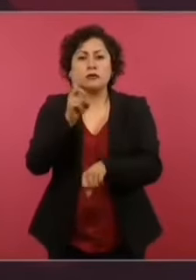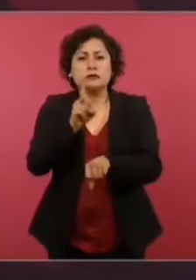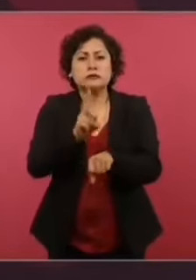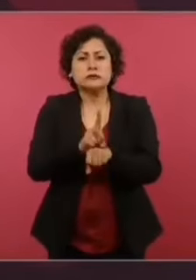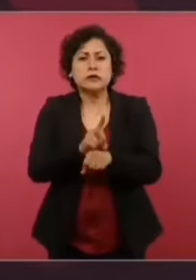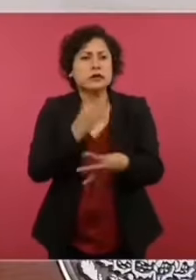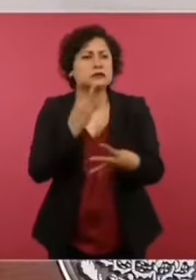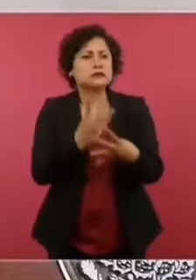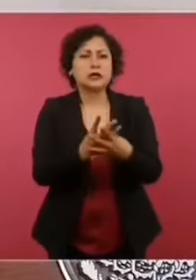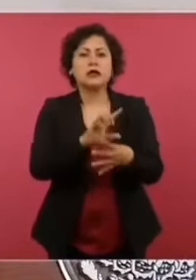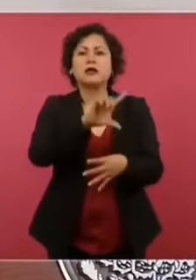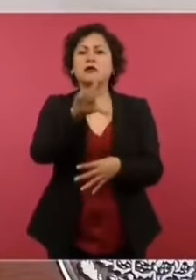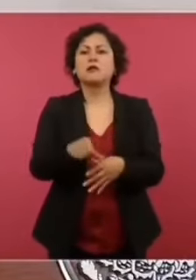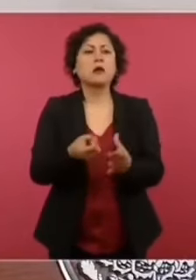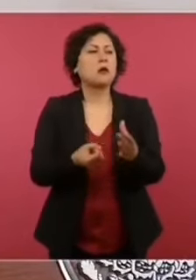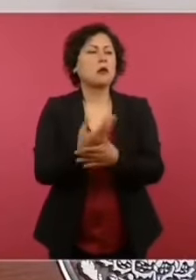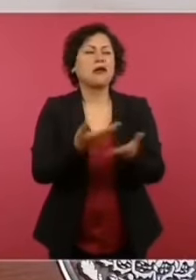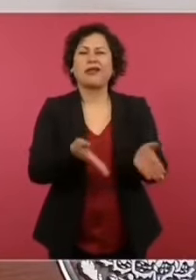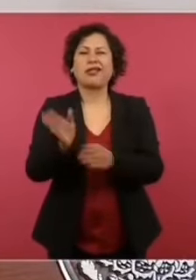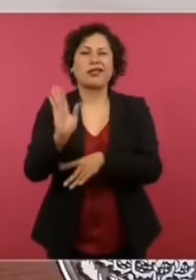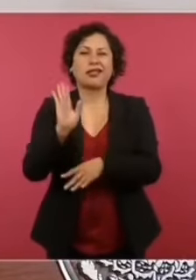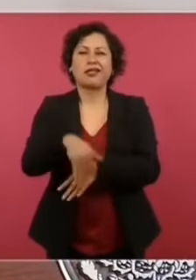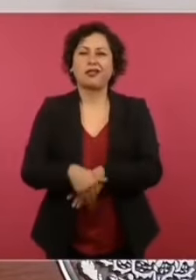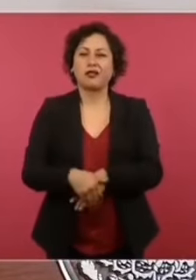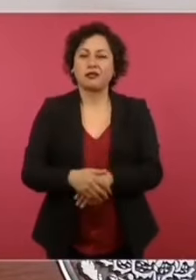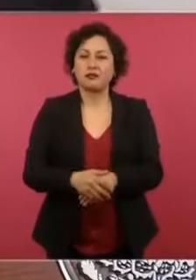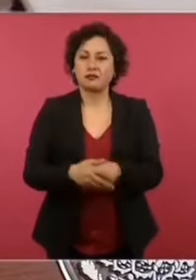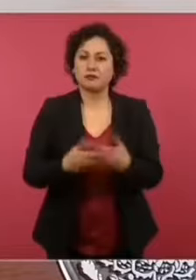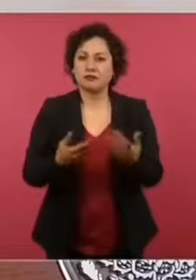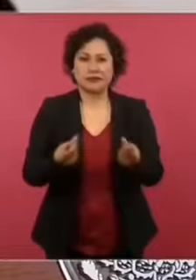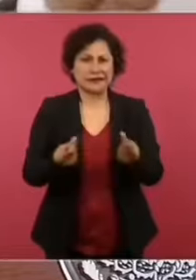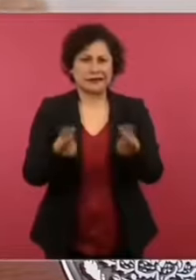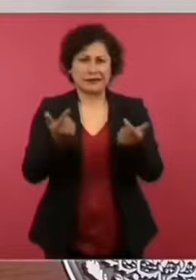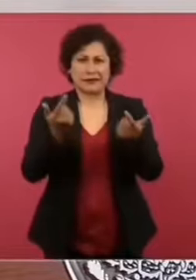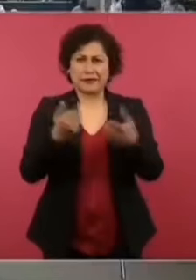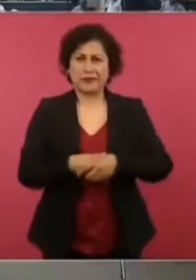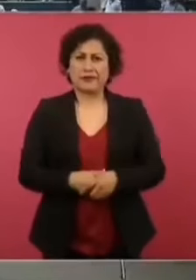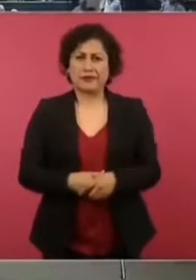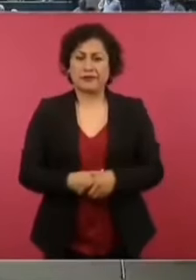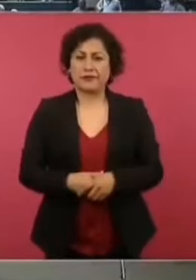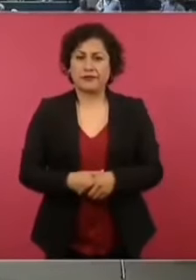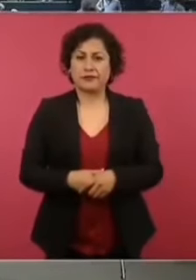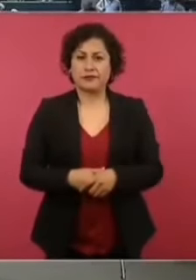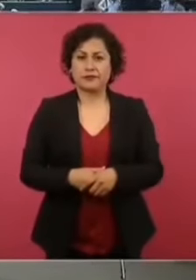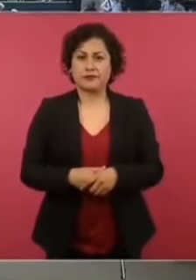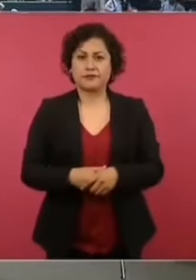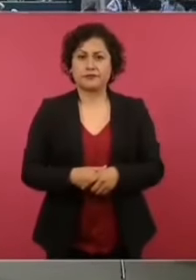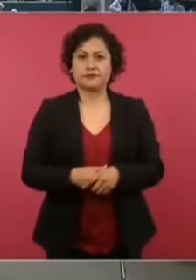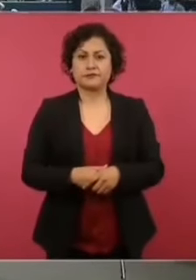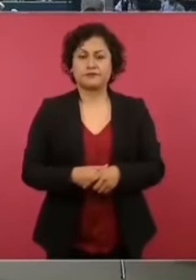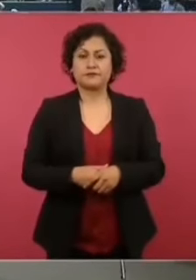Dos días de inmediato y en la madrugada